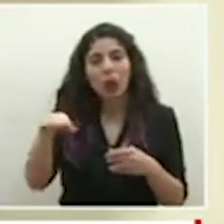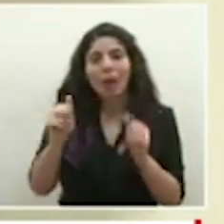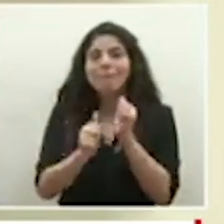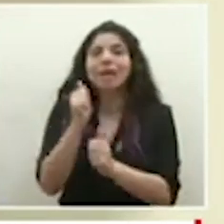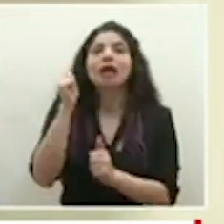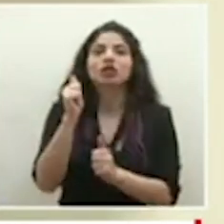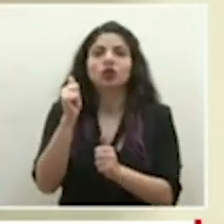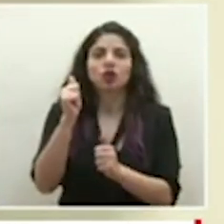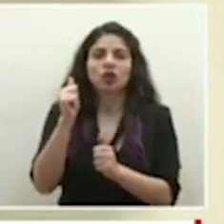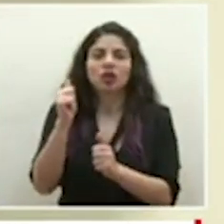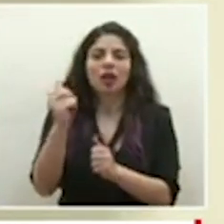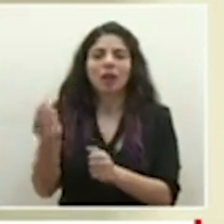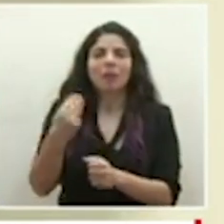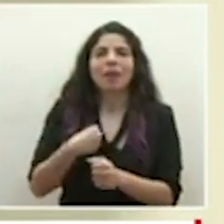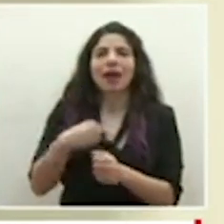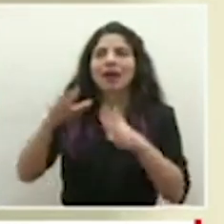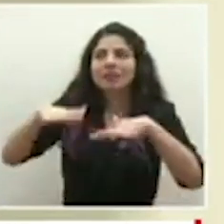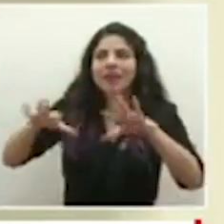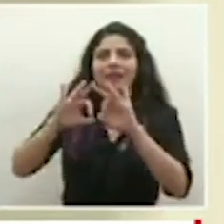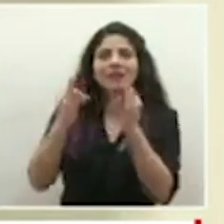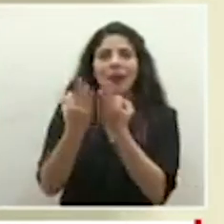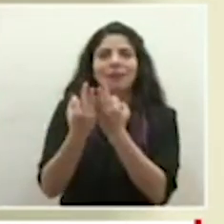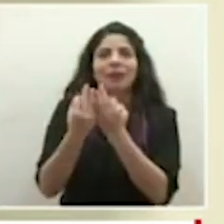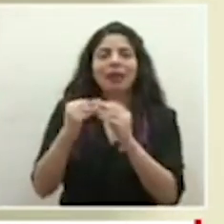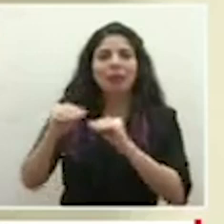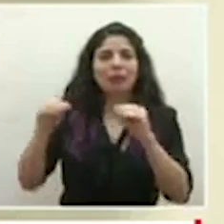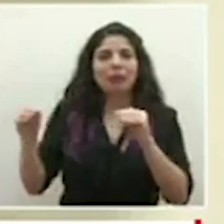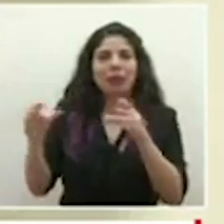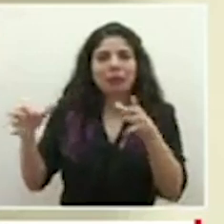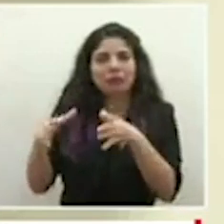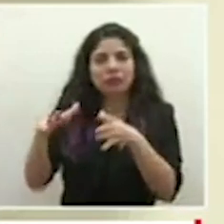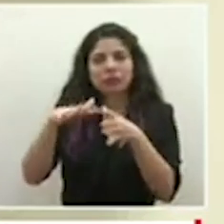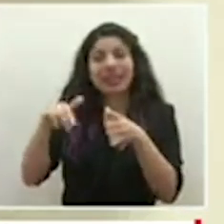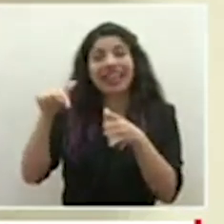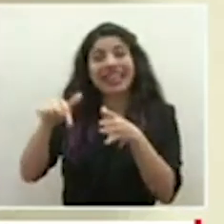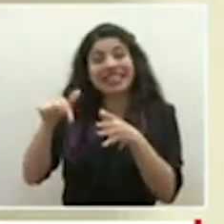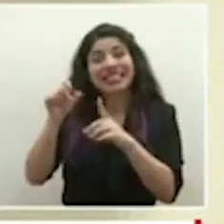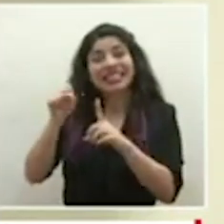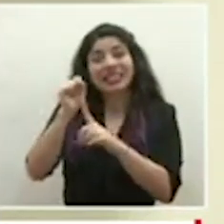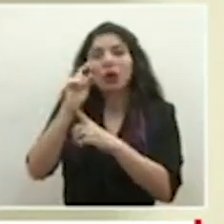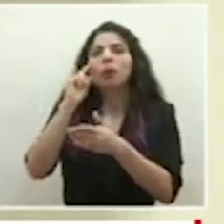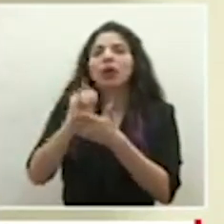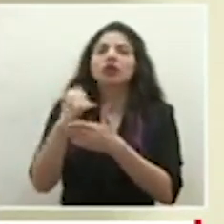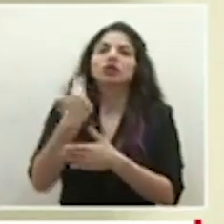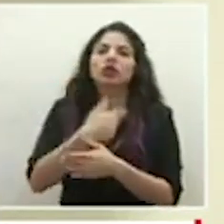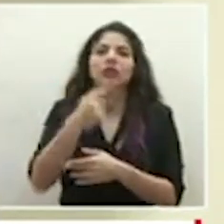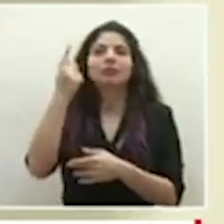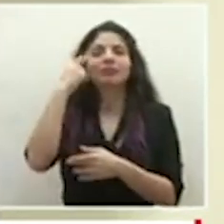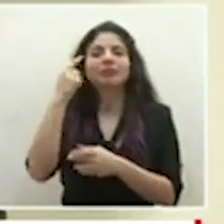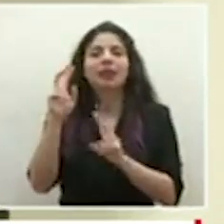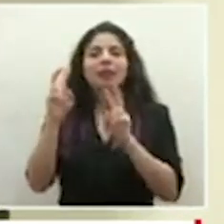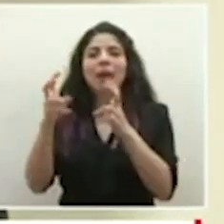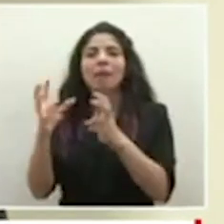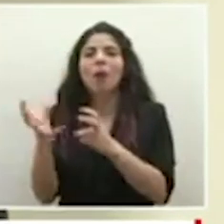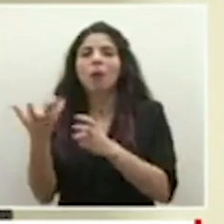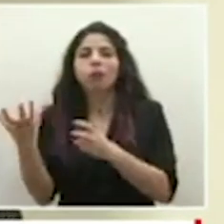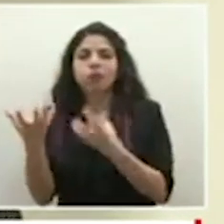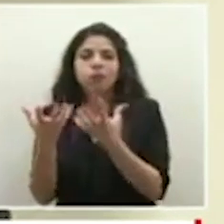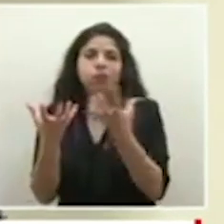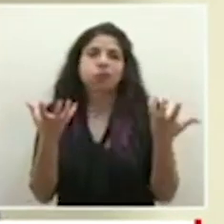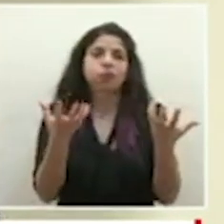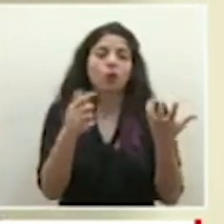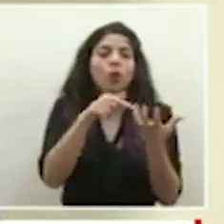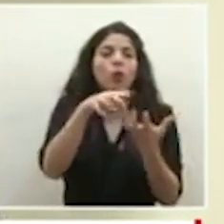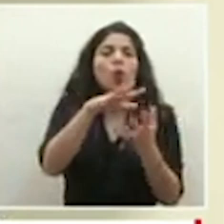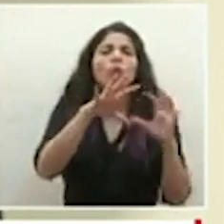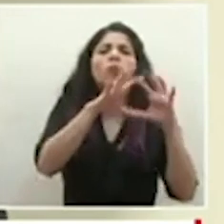dentro del núcleo familiar y que eso es una situación pues en realidad por eso hemos considerado el tema de burbuja social porque la burbuja social es